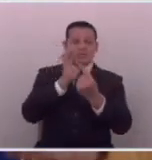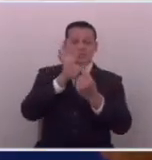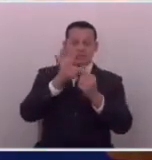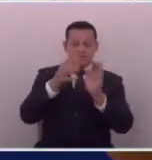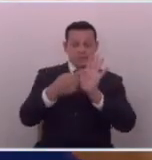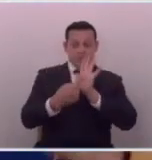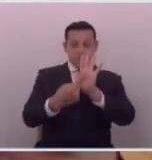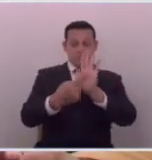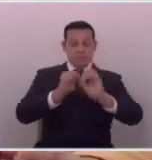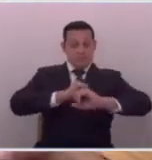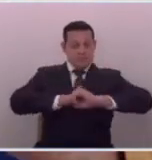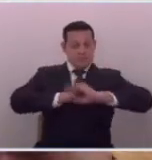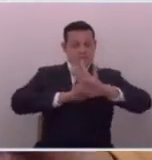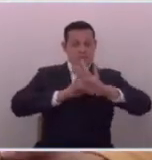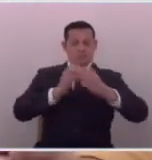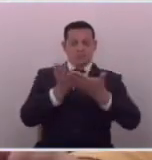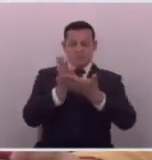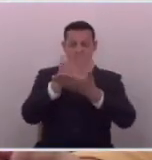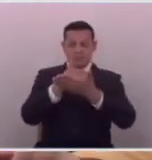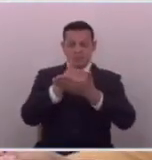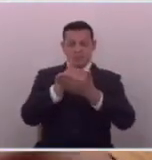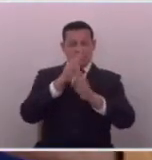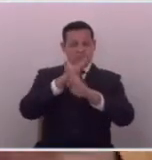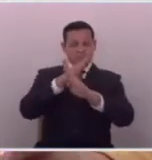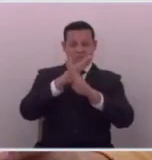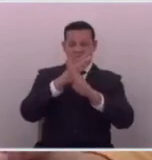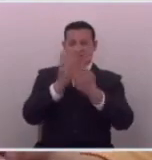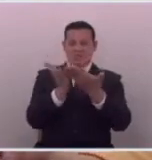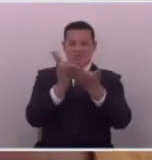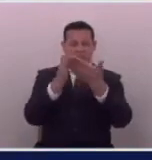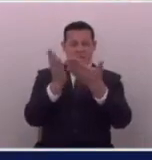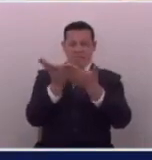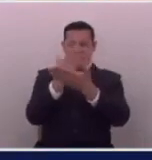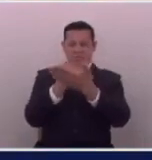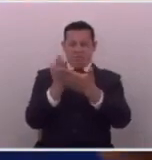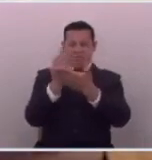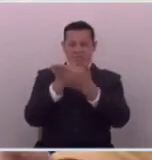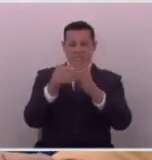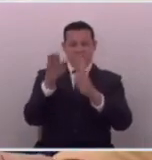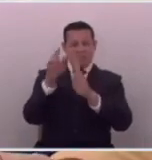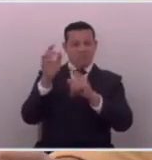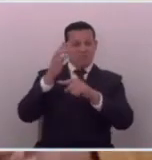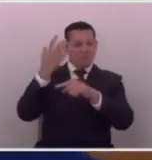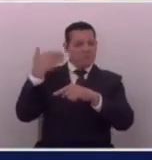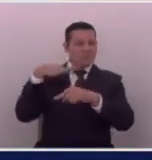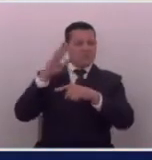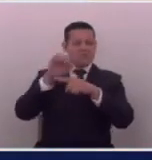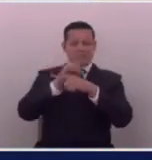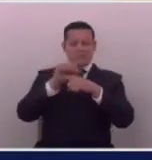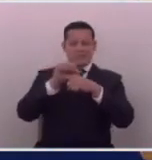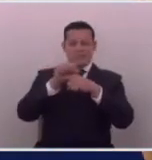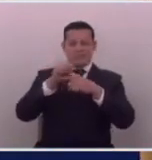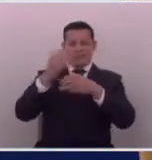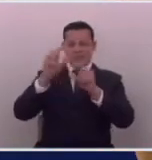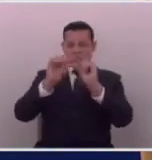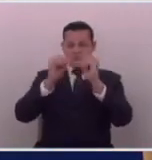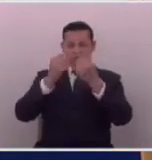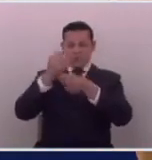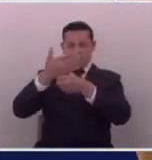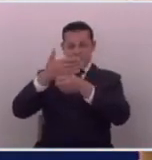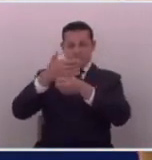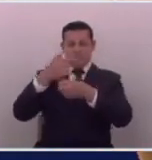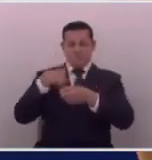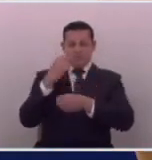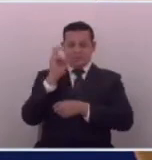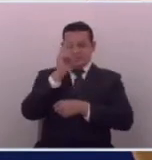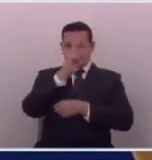defendiendo un periodismo tan bajo están defendiendo a esas prácticas de antes de los partidos tradicionales a mí ni